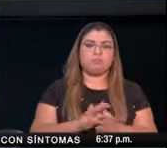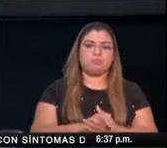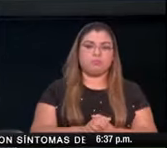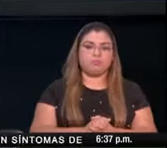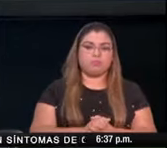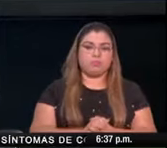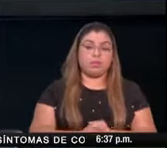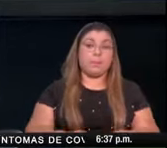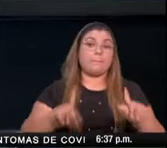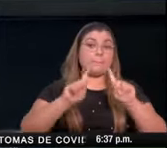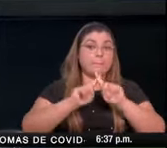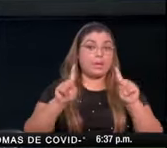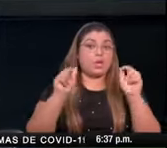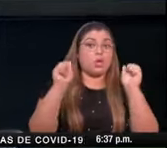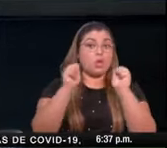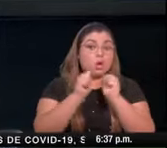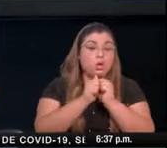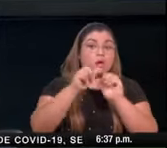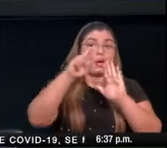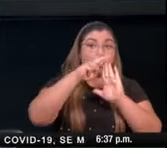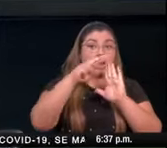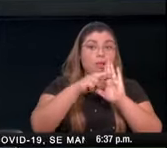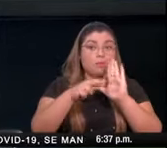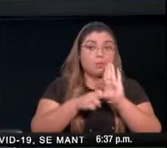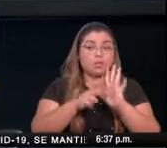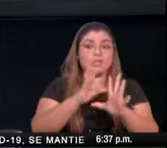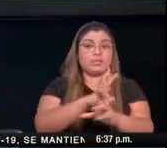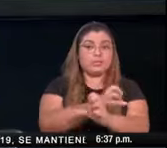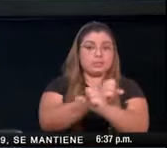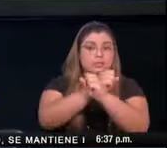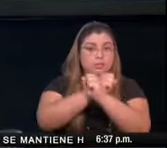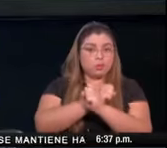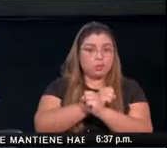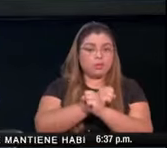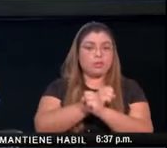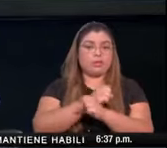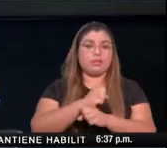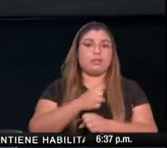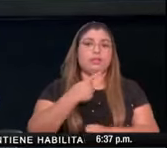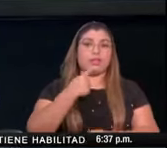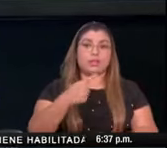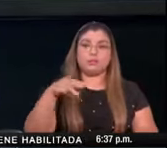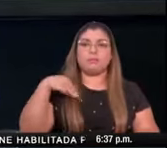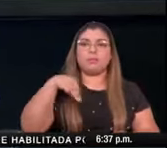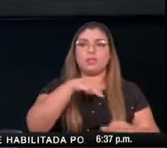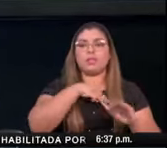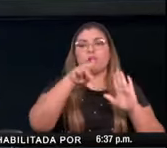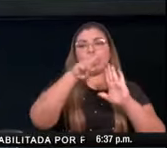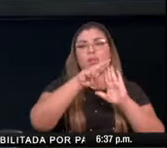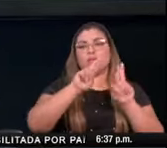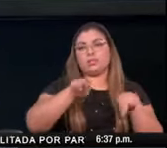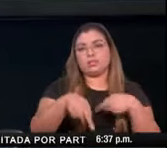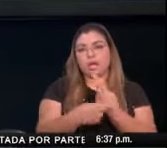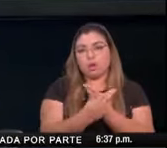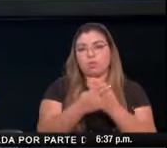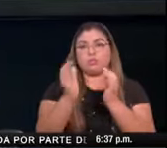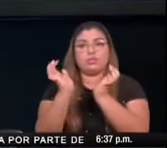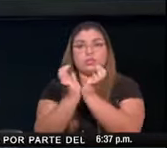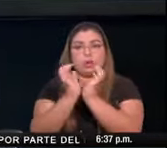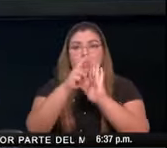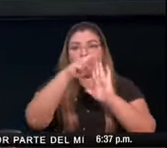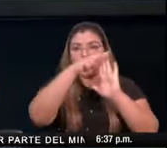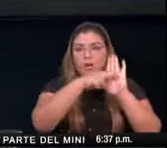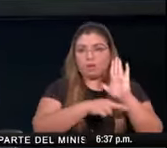bajo las estrictas normas de bioseguridad que plantea el ministerio de salud y la caja del seguro